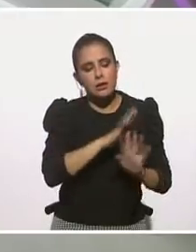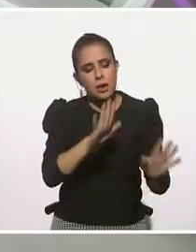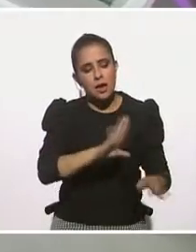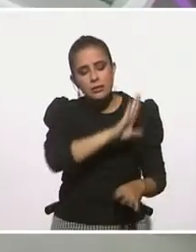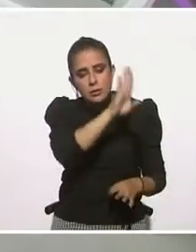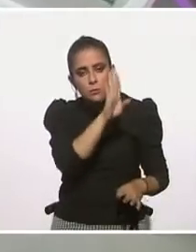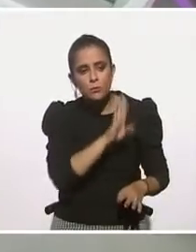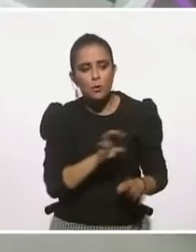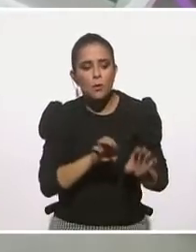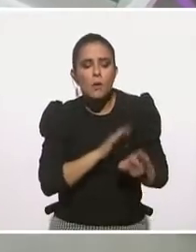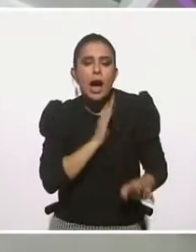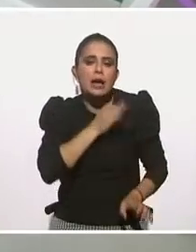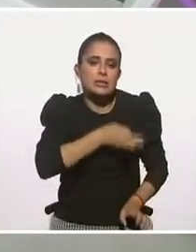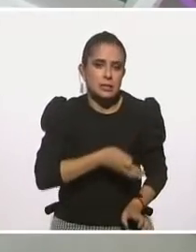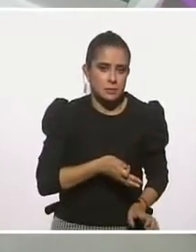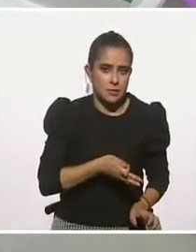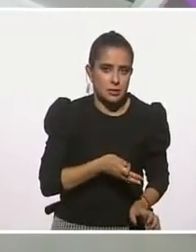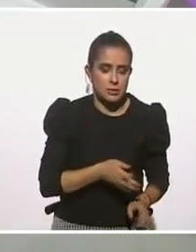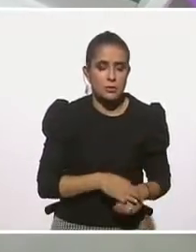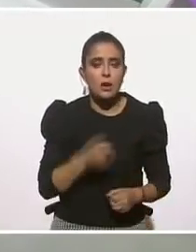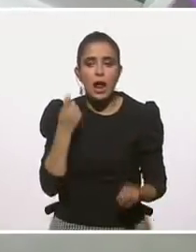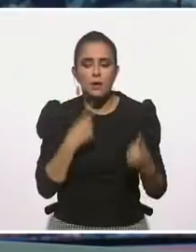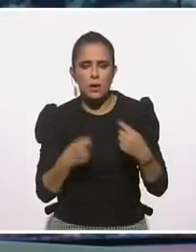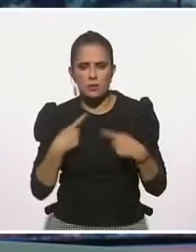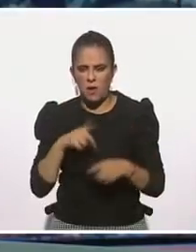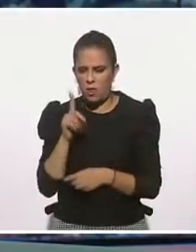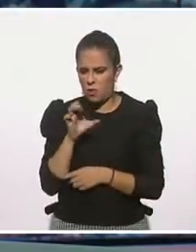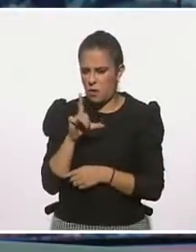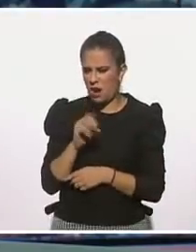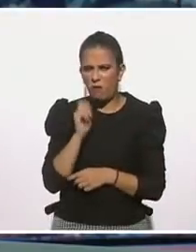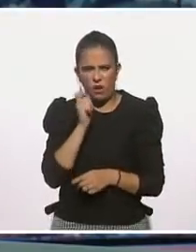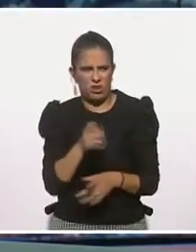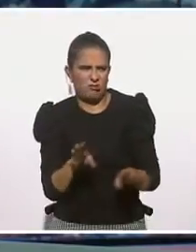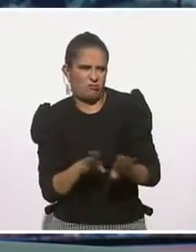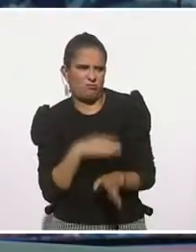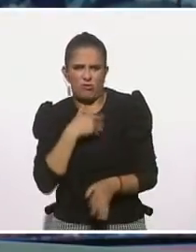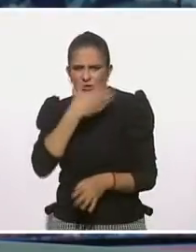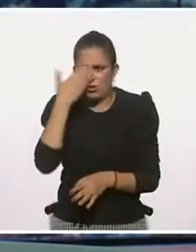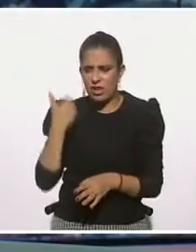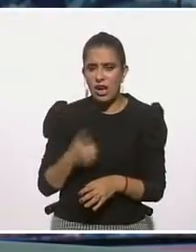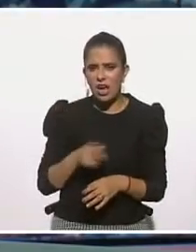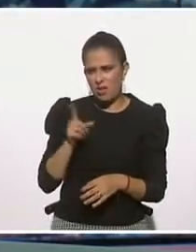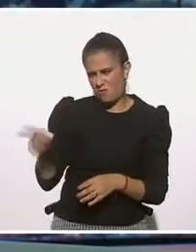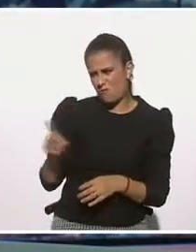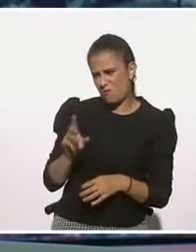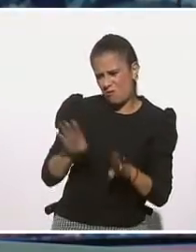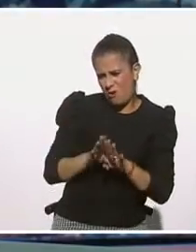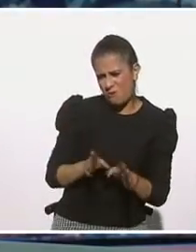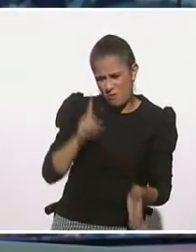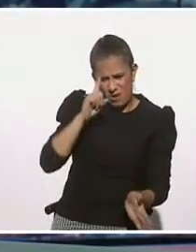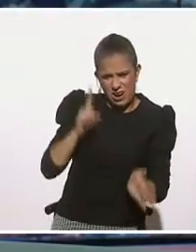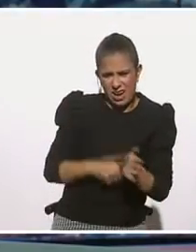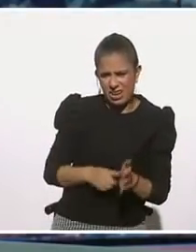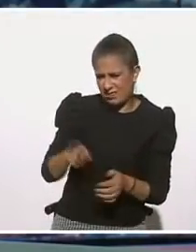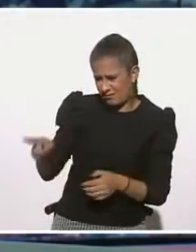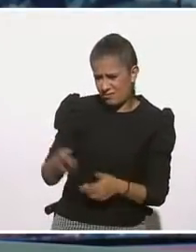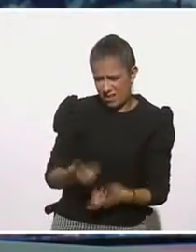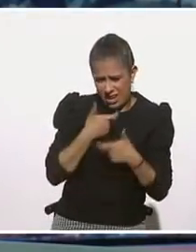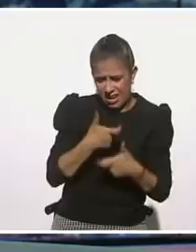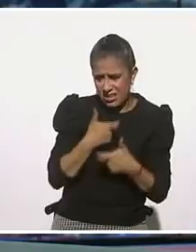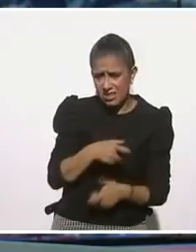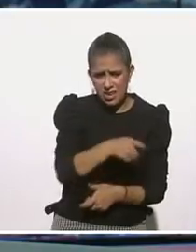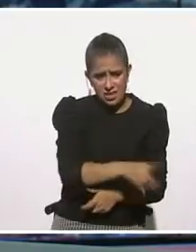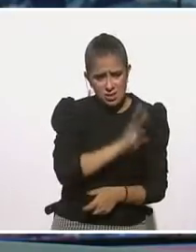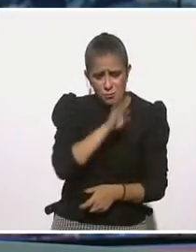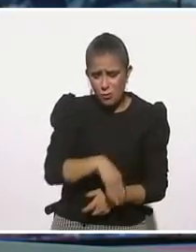estoy viviendo mi duelo? Y hasta la gente como que no sé, veo parejas en la que uno juzga al otro porque cómo es posible que se está riendo si acabamos de